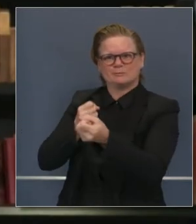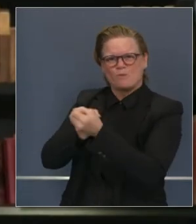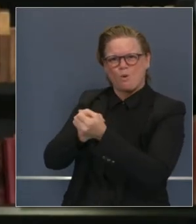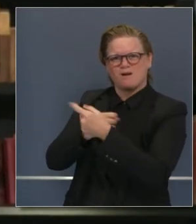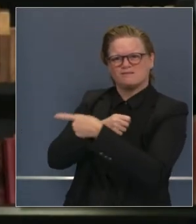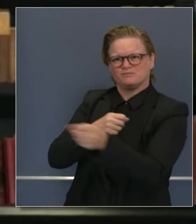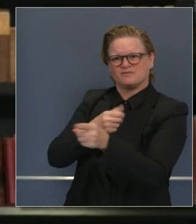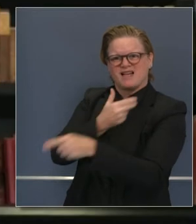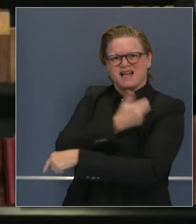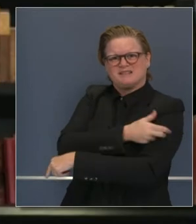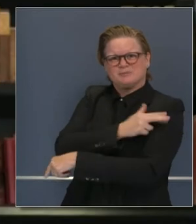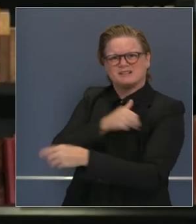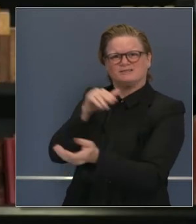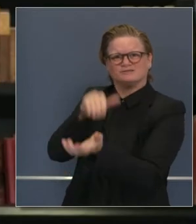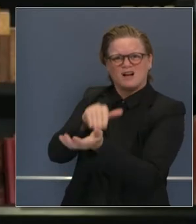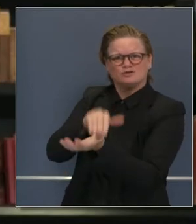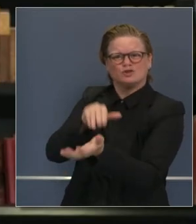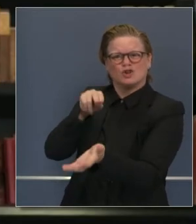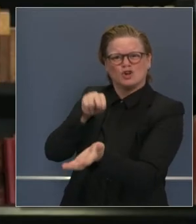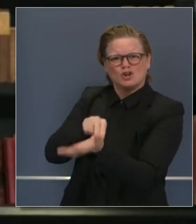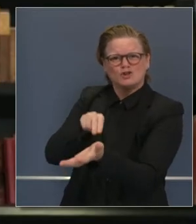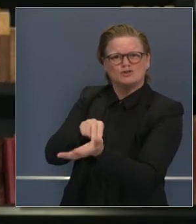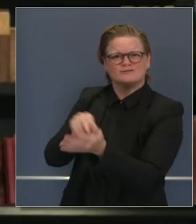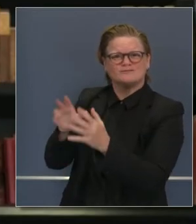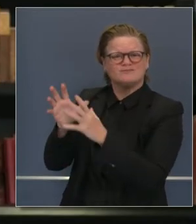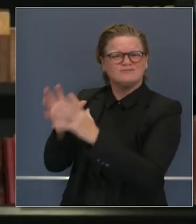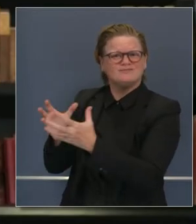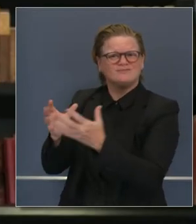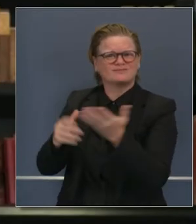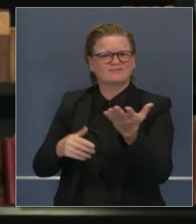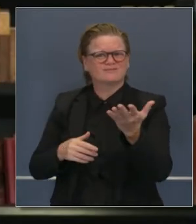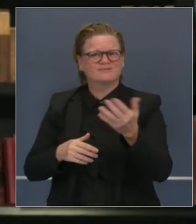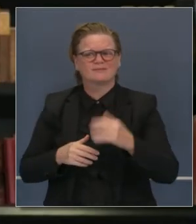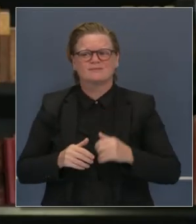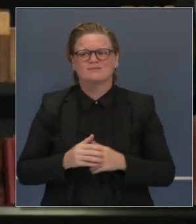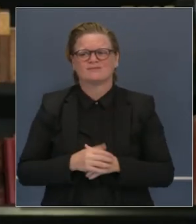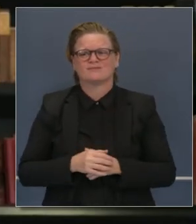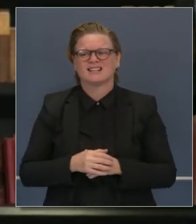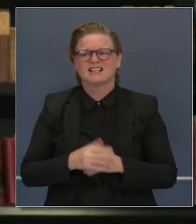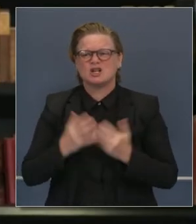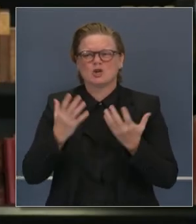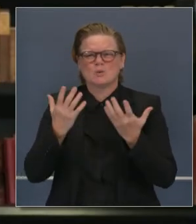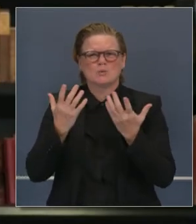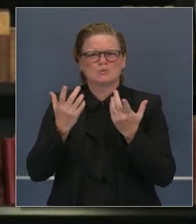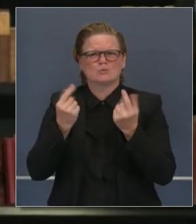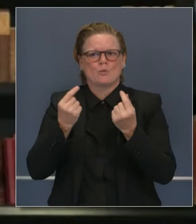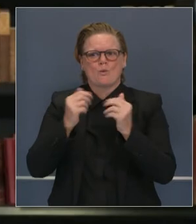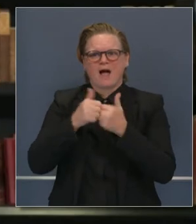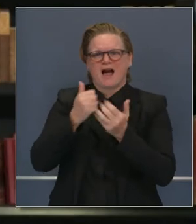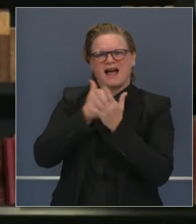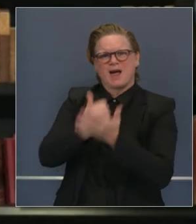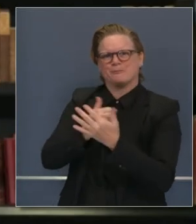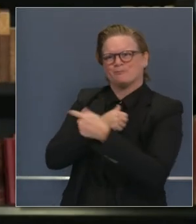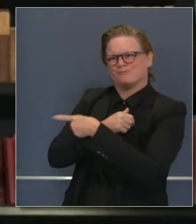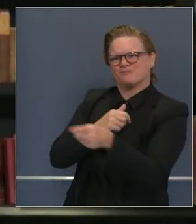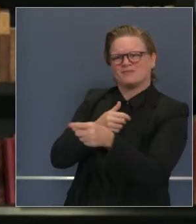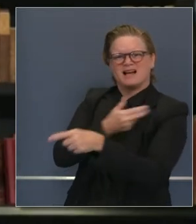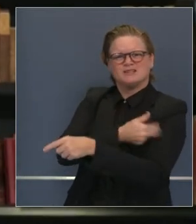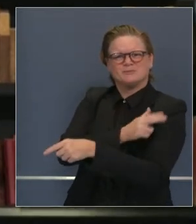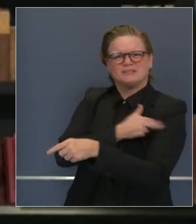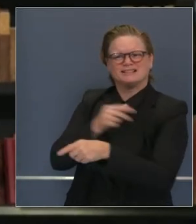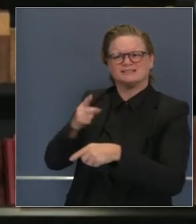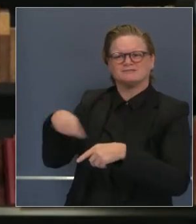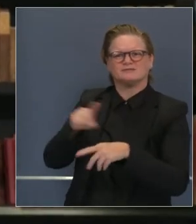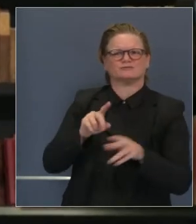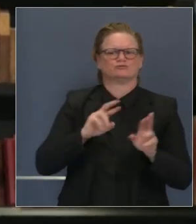laboral en el ámbito médico. ¿Habrá algo más en ese sentido para ayudar a estas personas